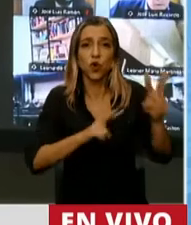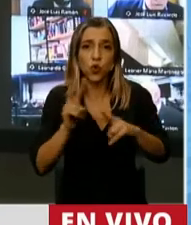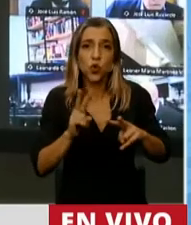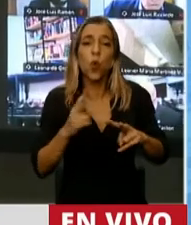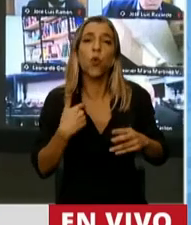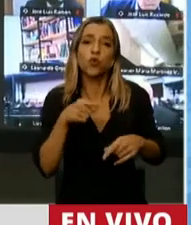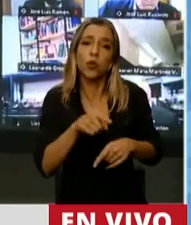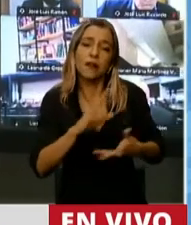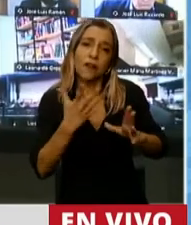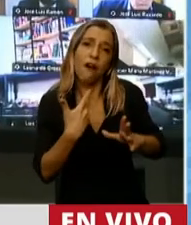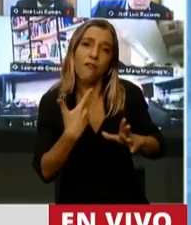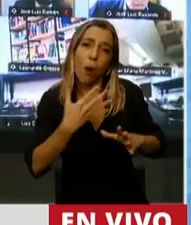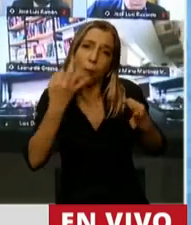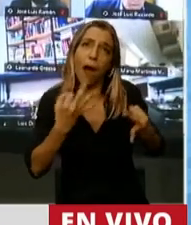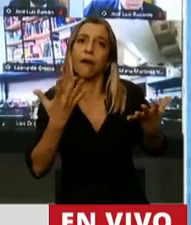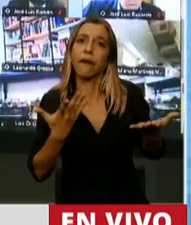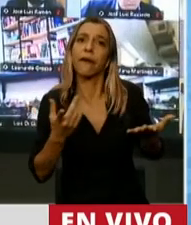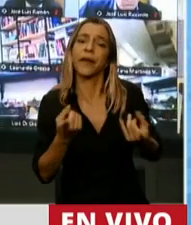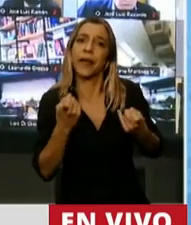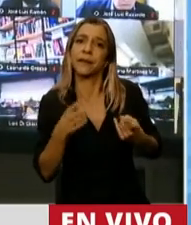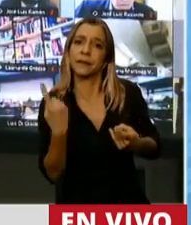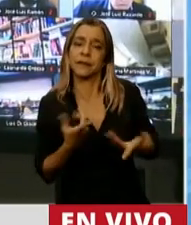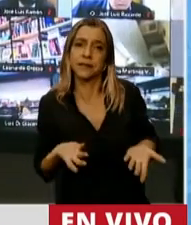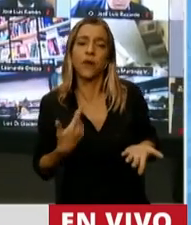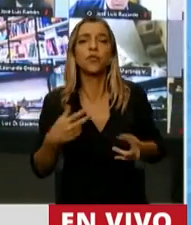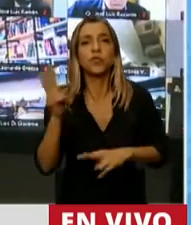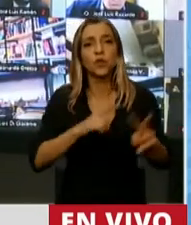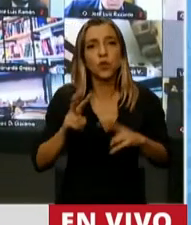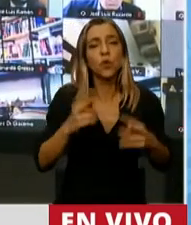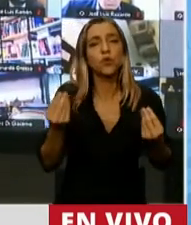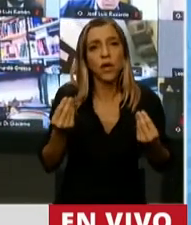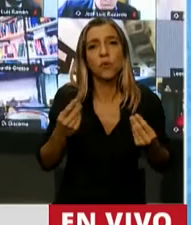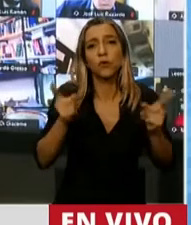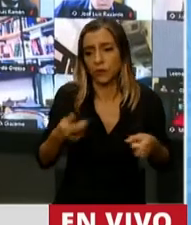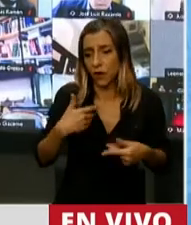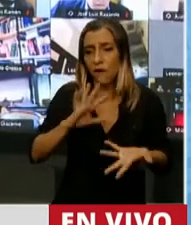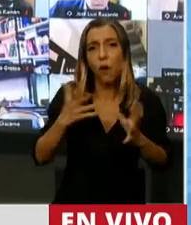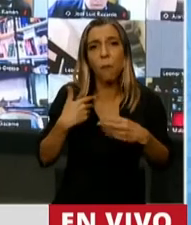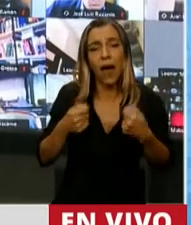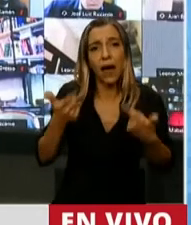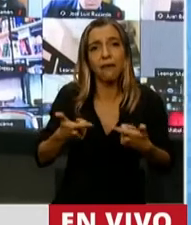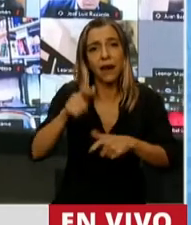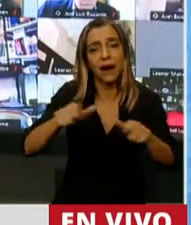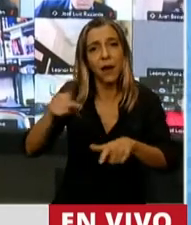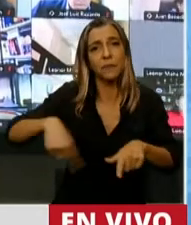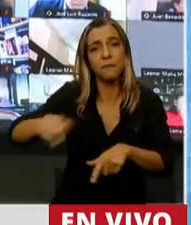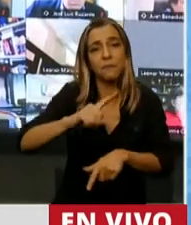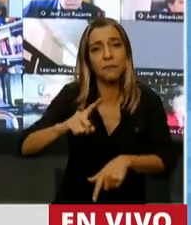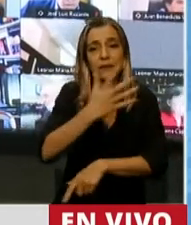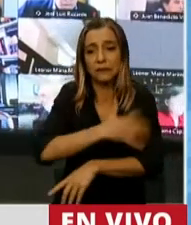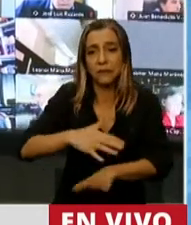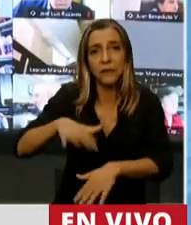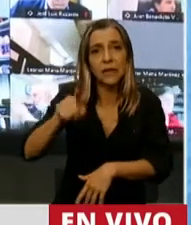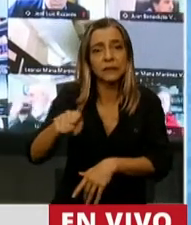fenomenal. Me preocupa más el 60% de los chicos que están en hogares pobres. Y ya están condicionando su futura educación.